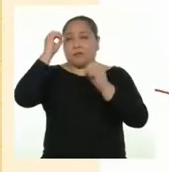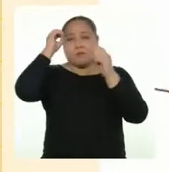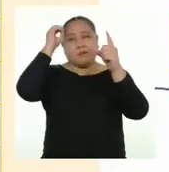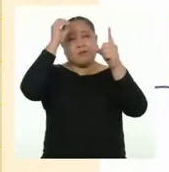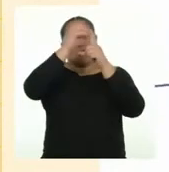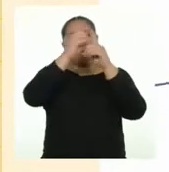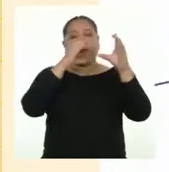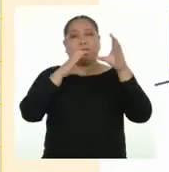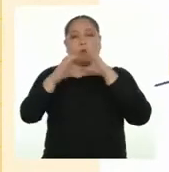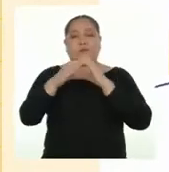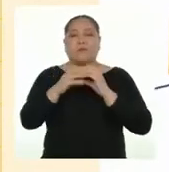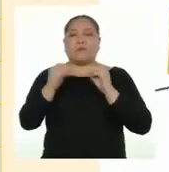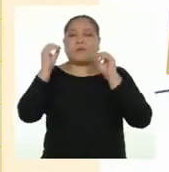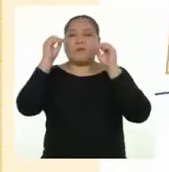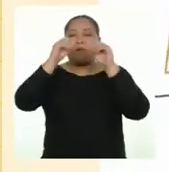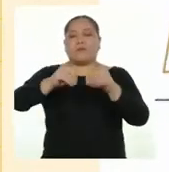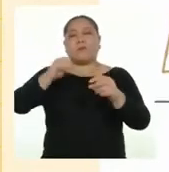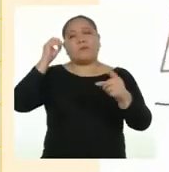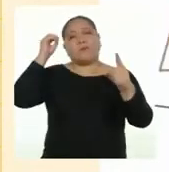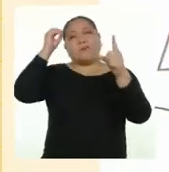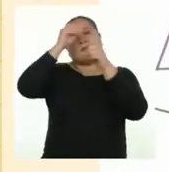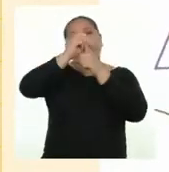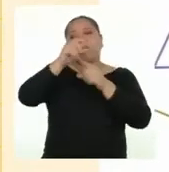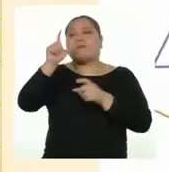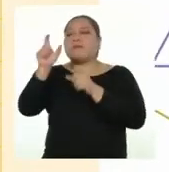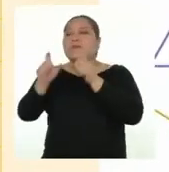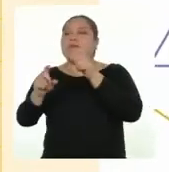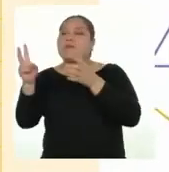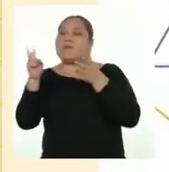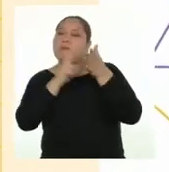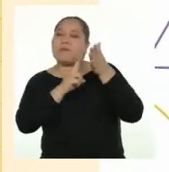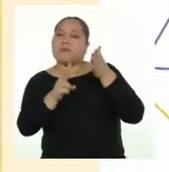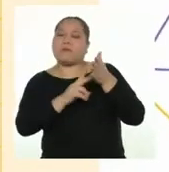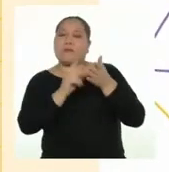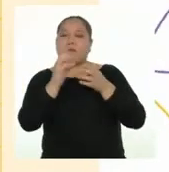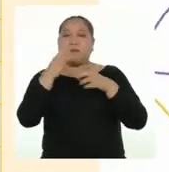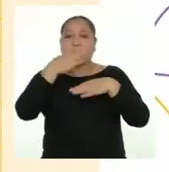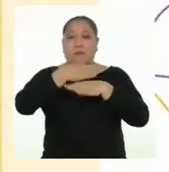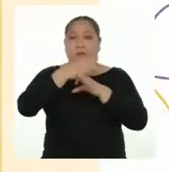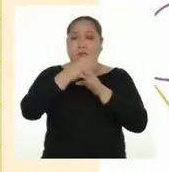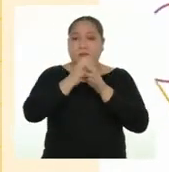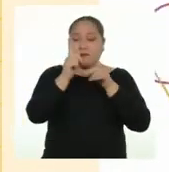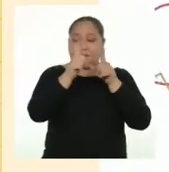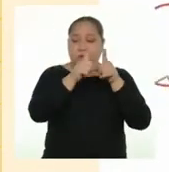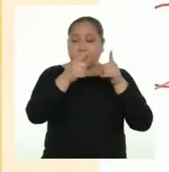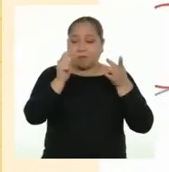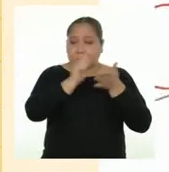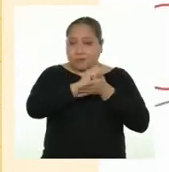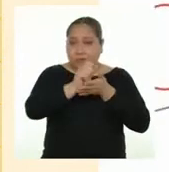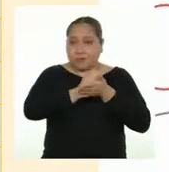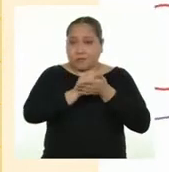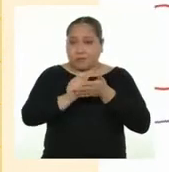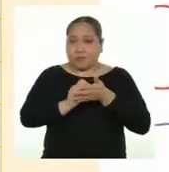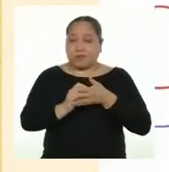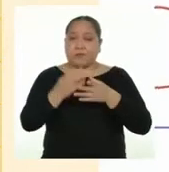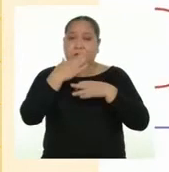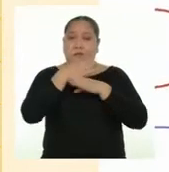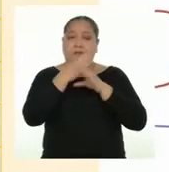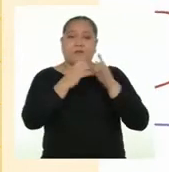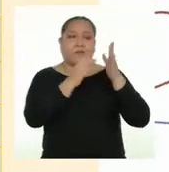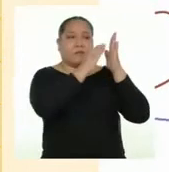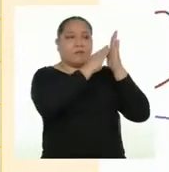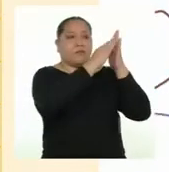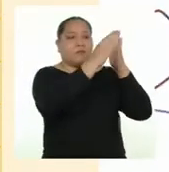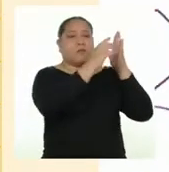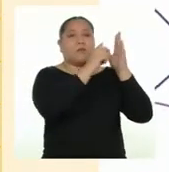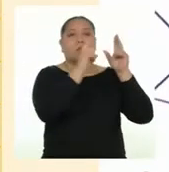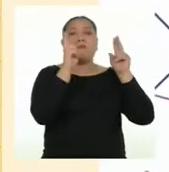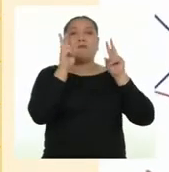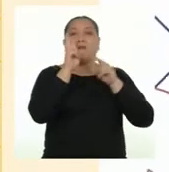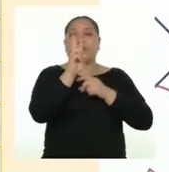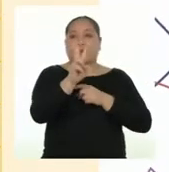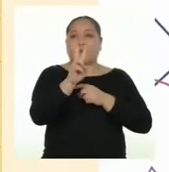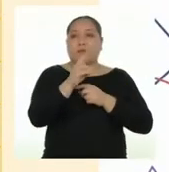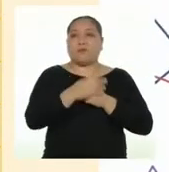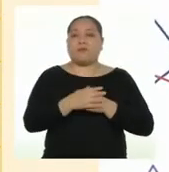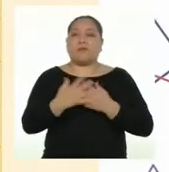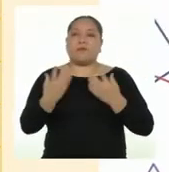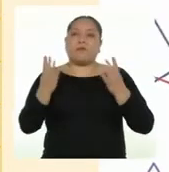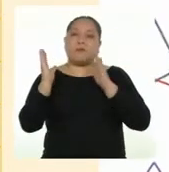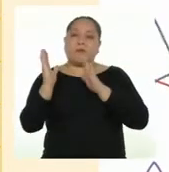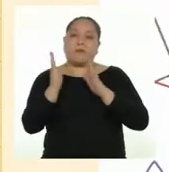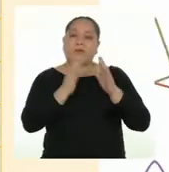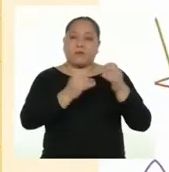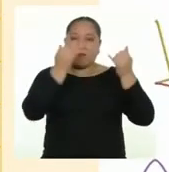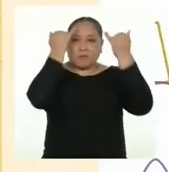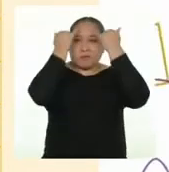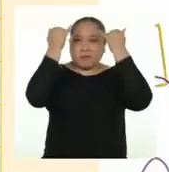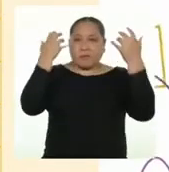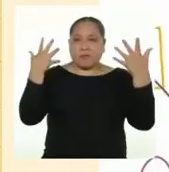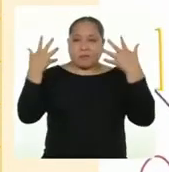comunicativa, considerando el propósito, destinatario, tipo de texto y formato. 2. Organizo las ideas de mi afiche con cohesión